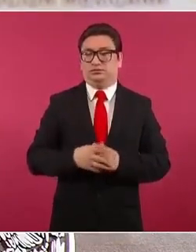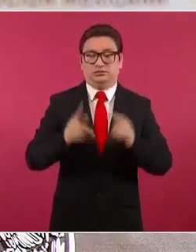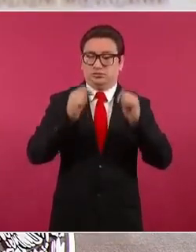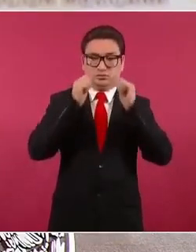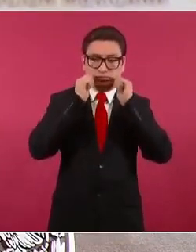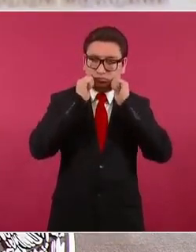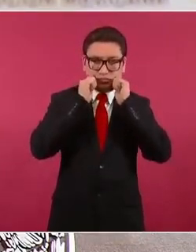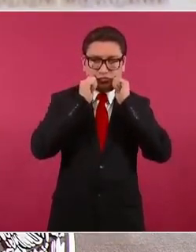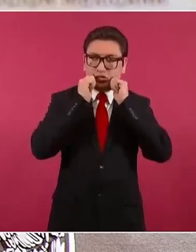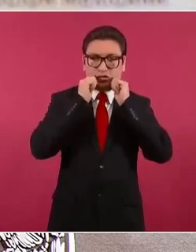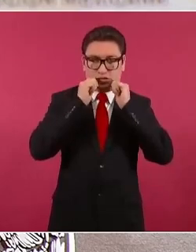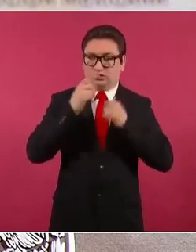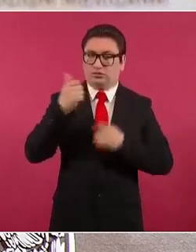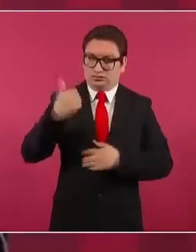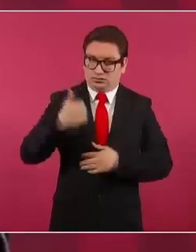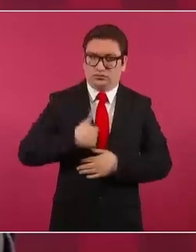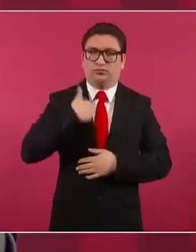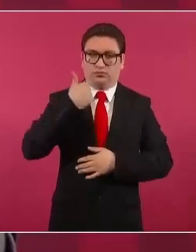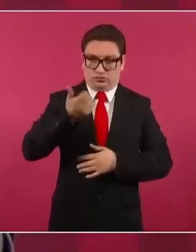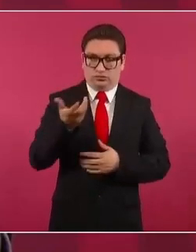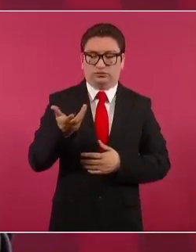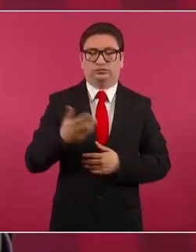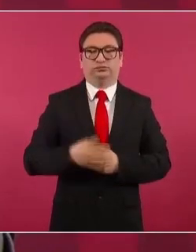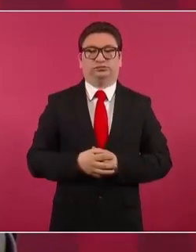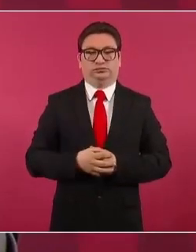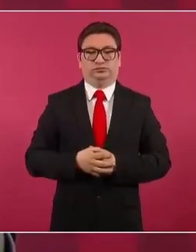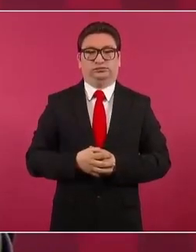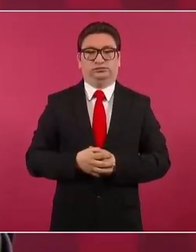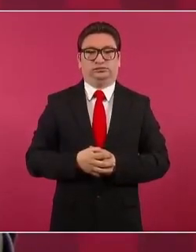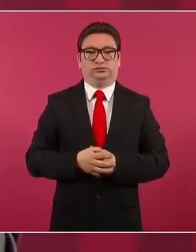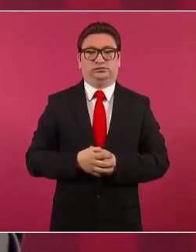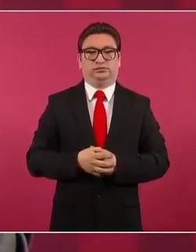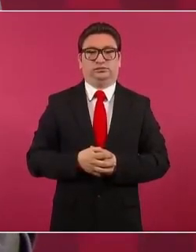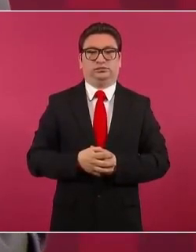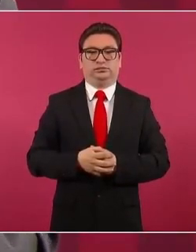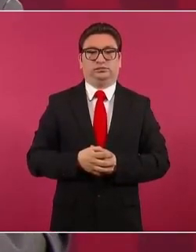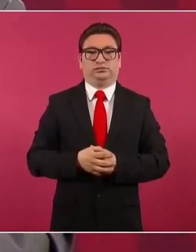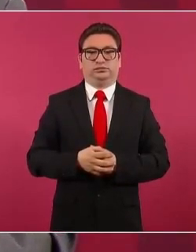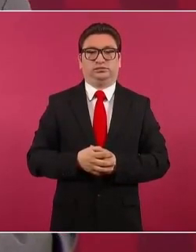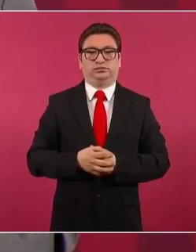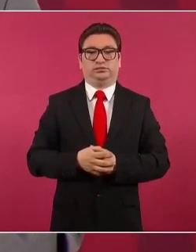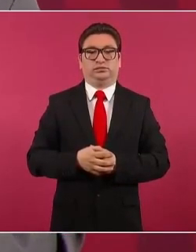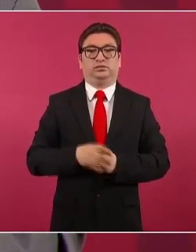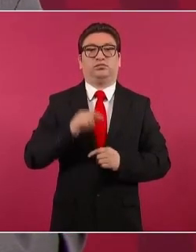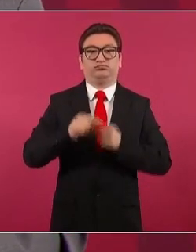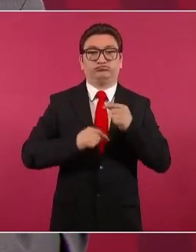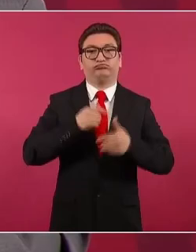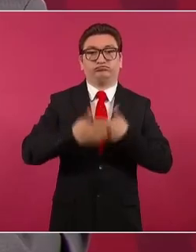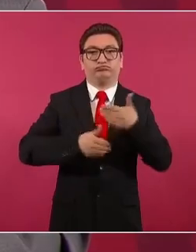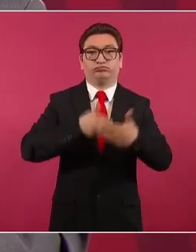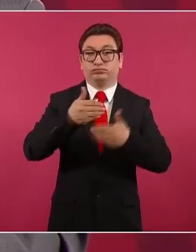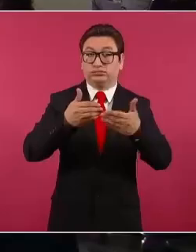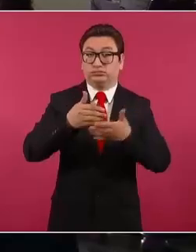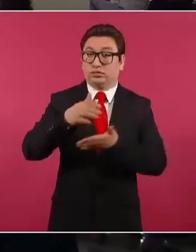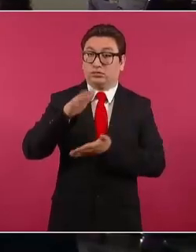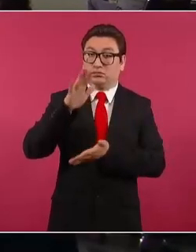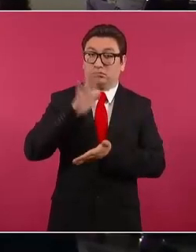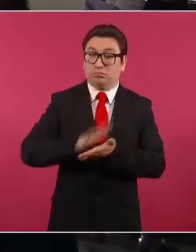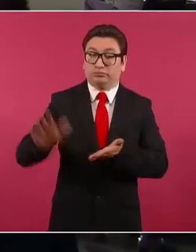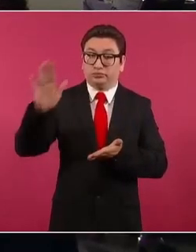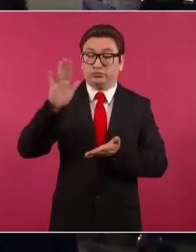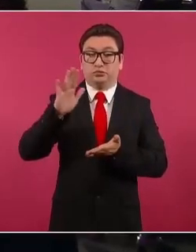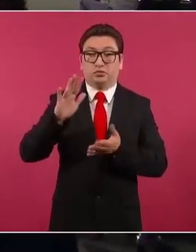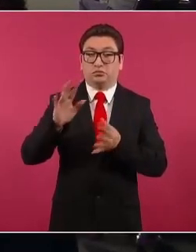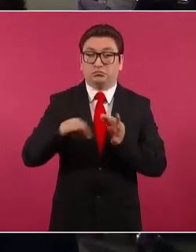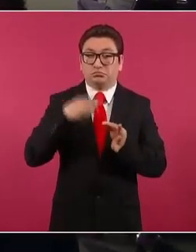a que se agote el número,